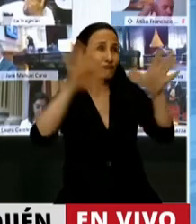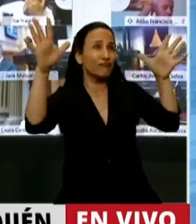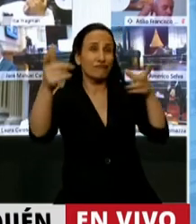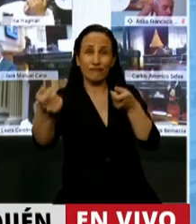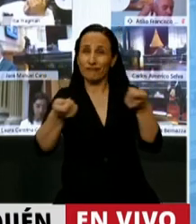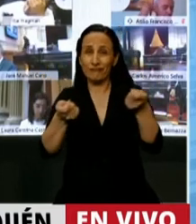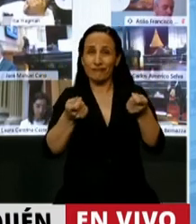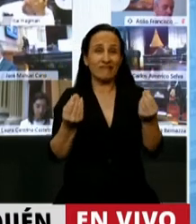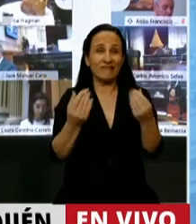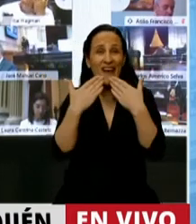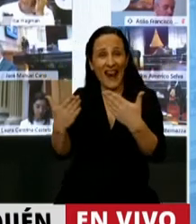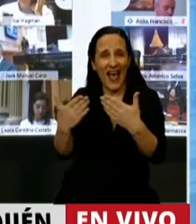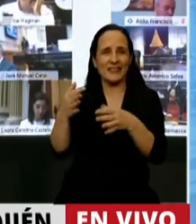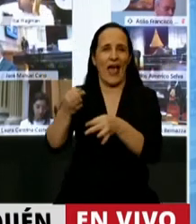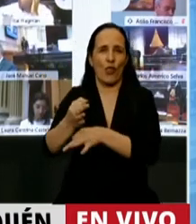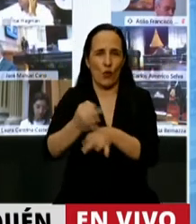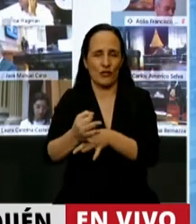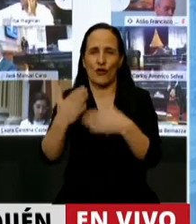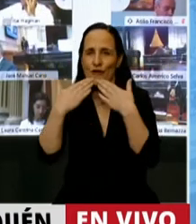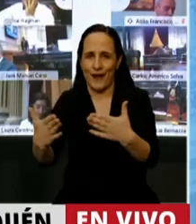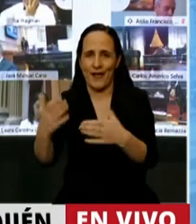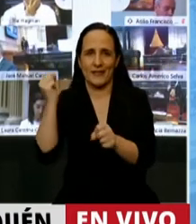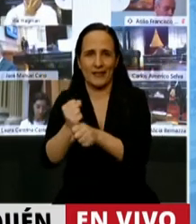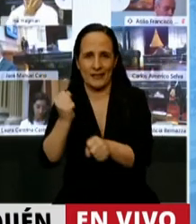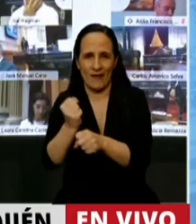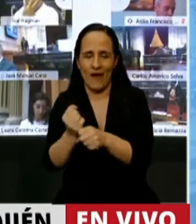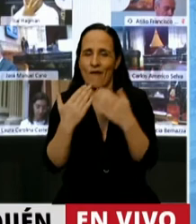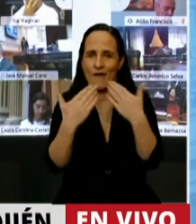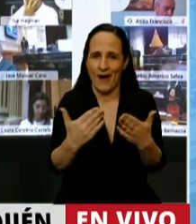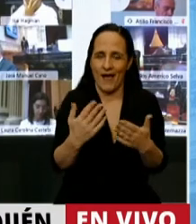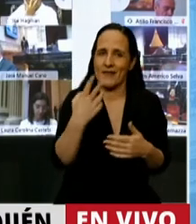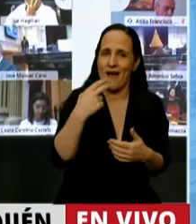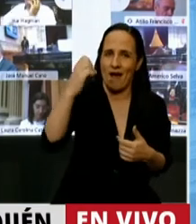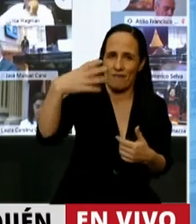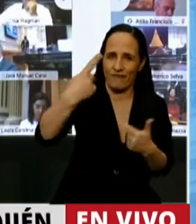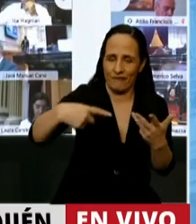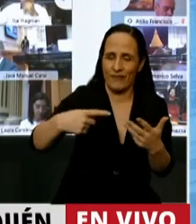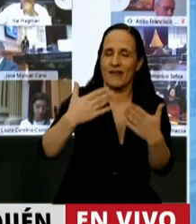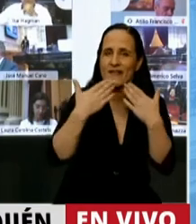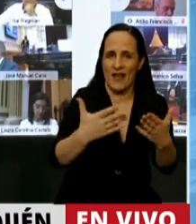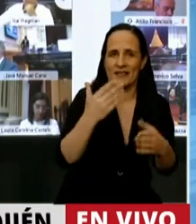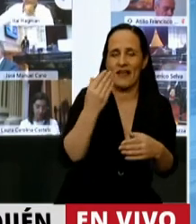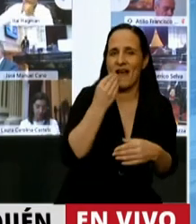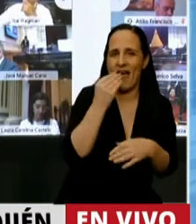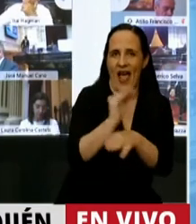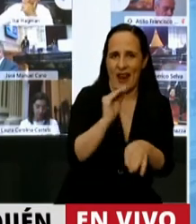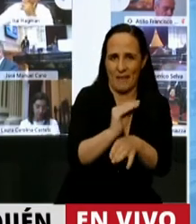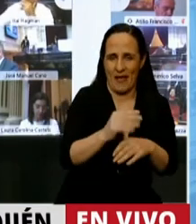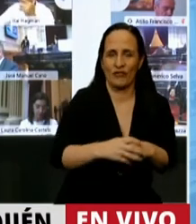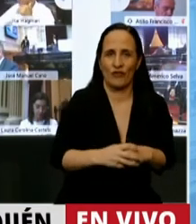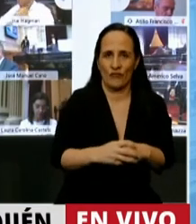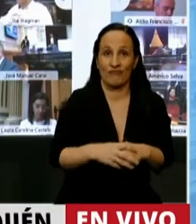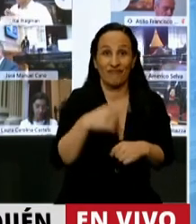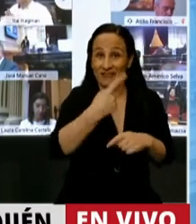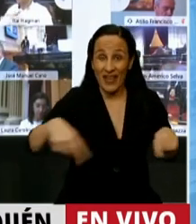en base a tener educación, trabajo, energía y alimentos. Argentina puede cimentar esos pilares básicos